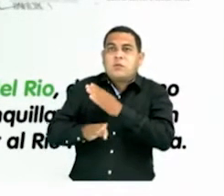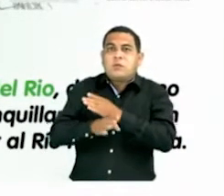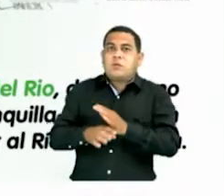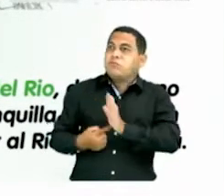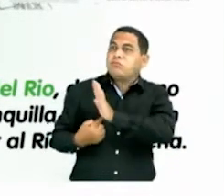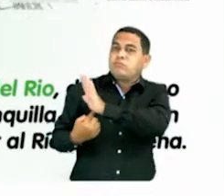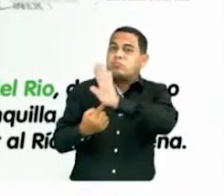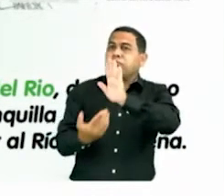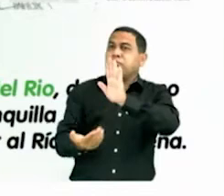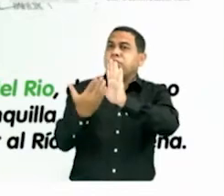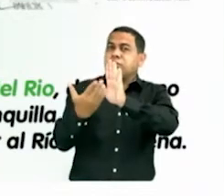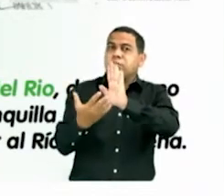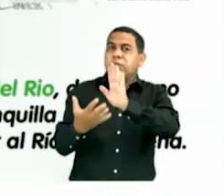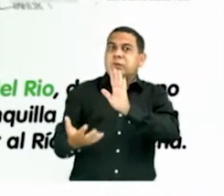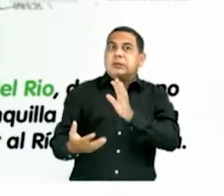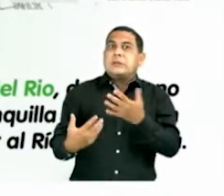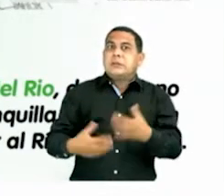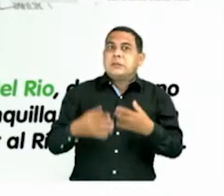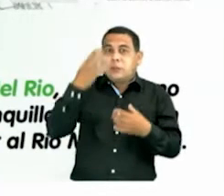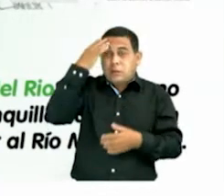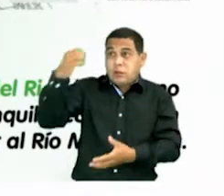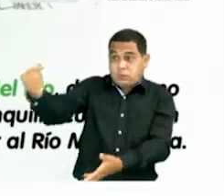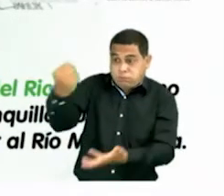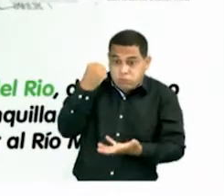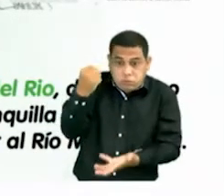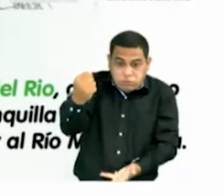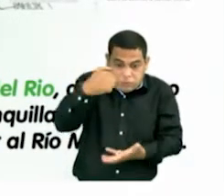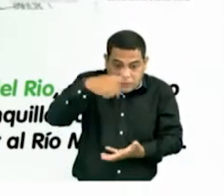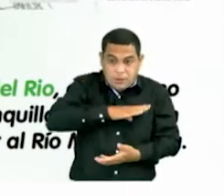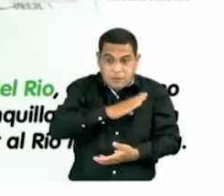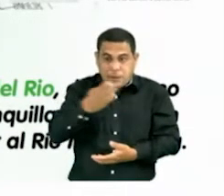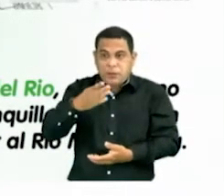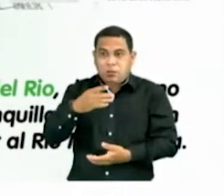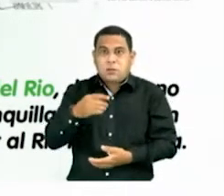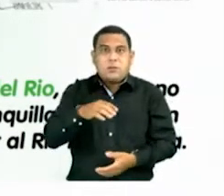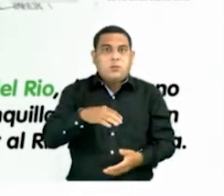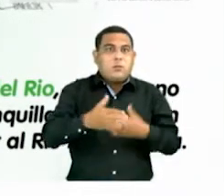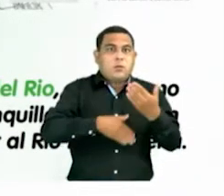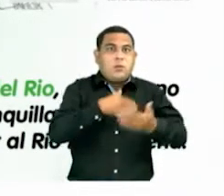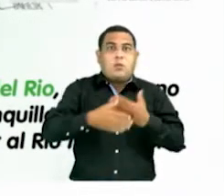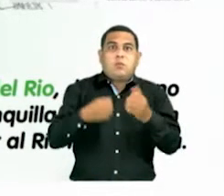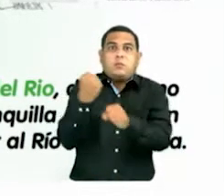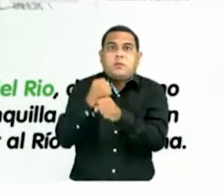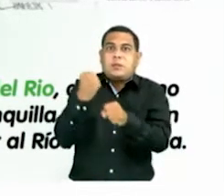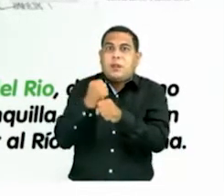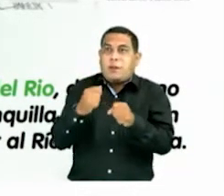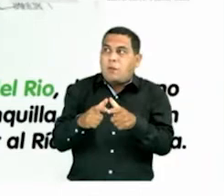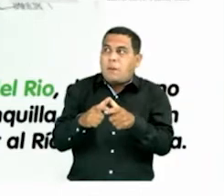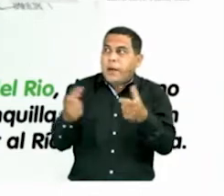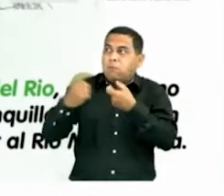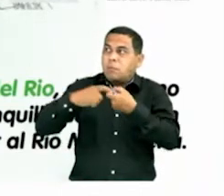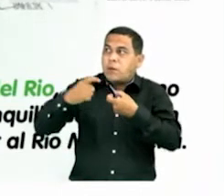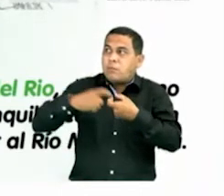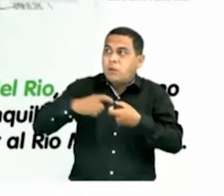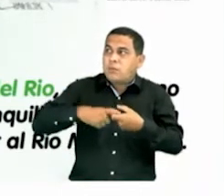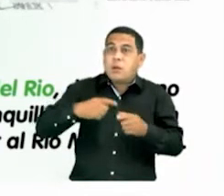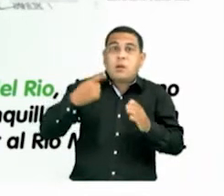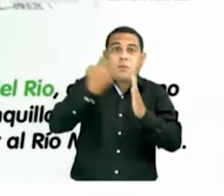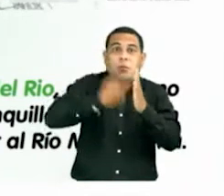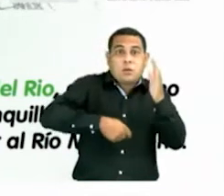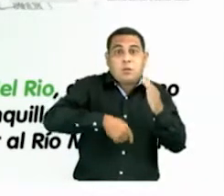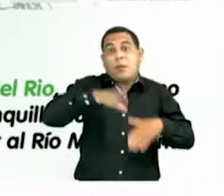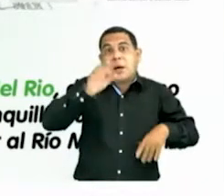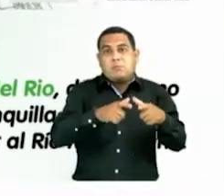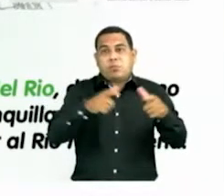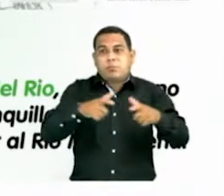círculo virtuoso, porque la buena inversión aquí valoriza la ciudad, genera más impuestos, genera